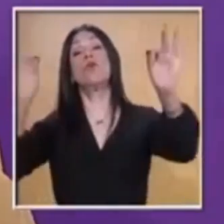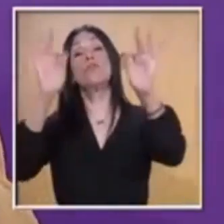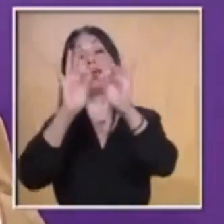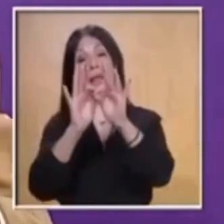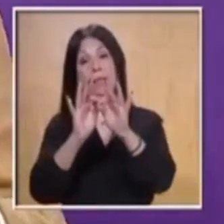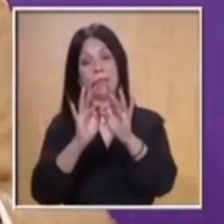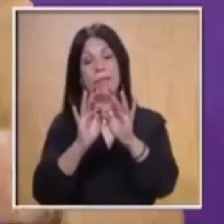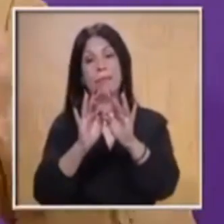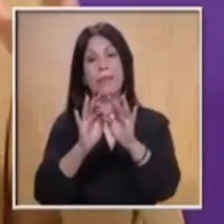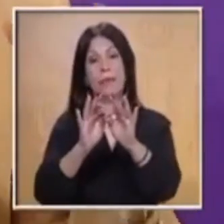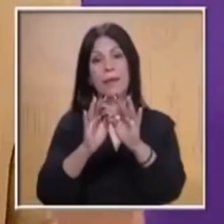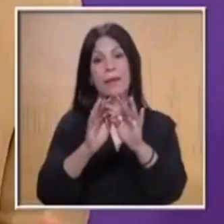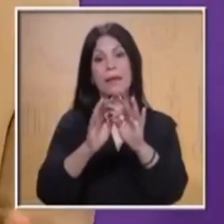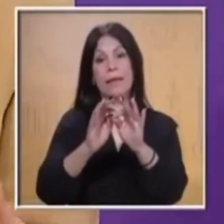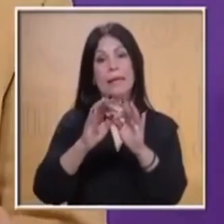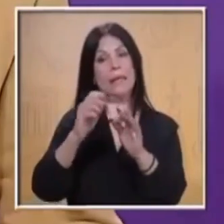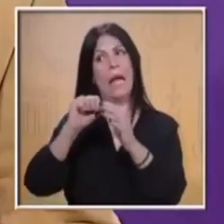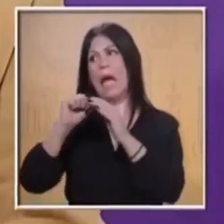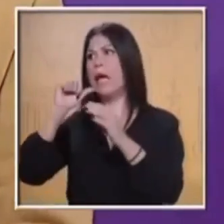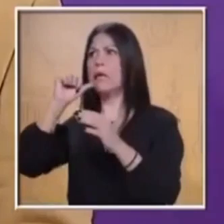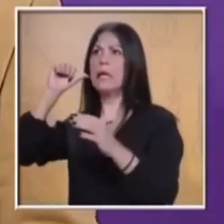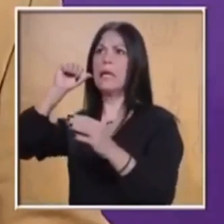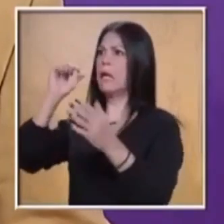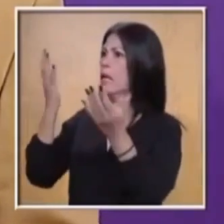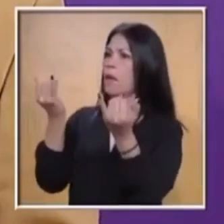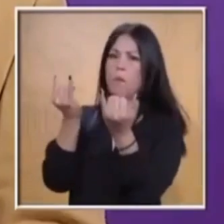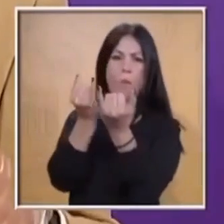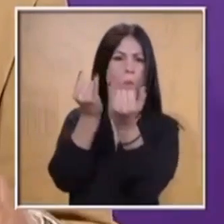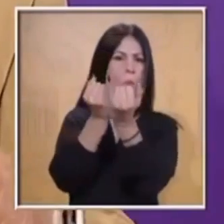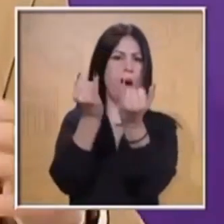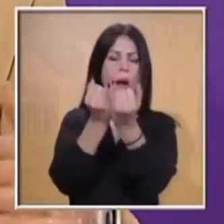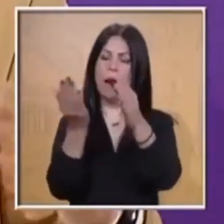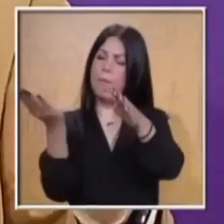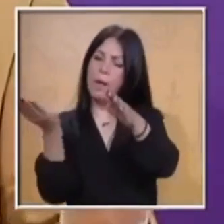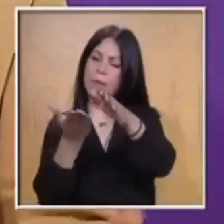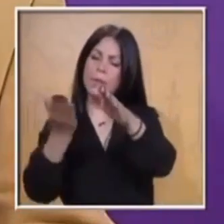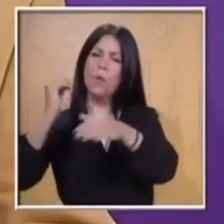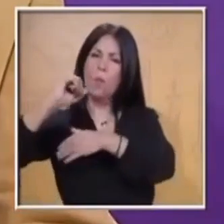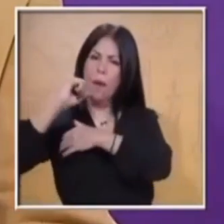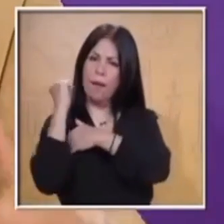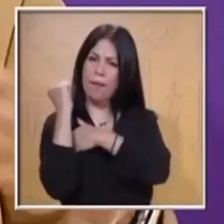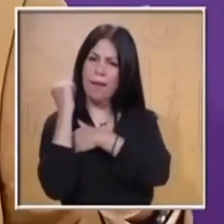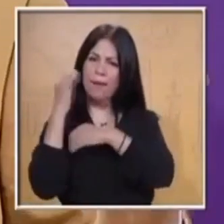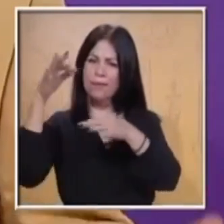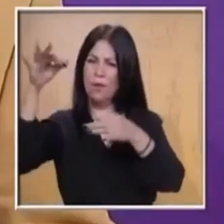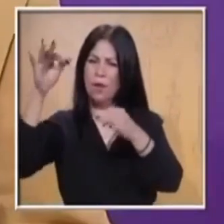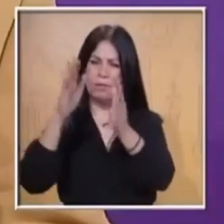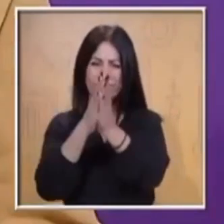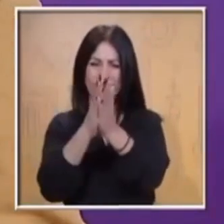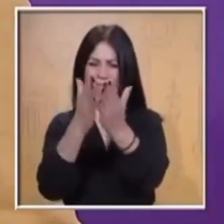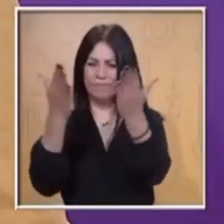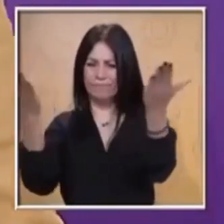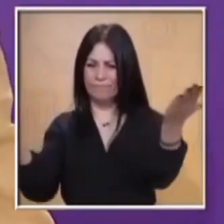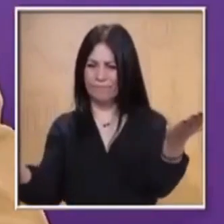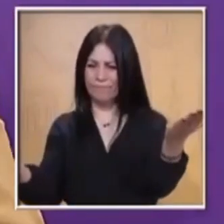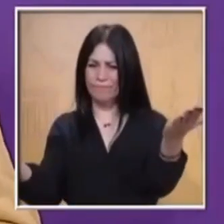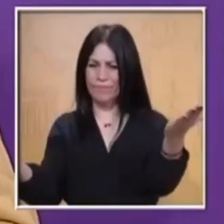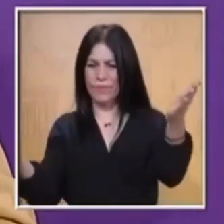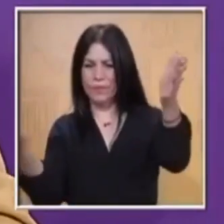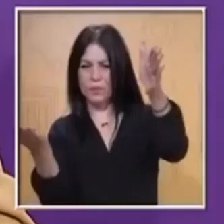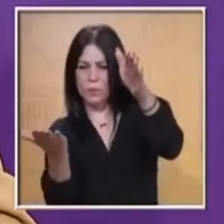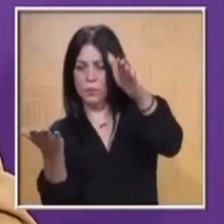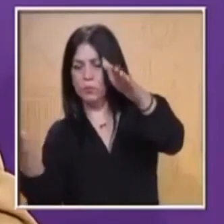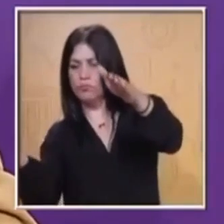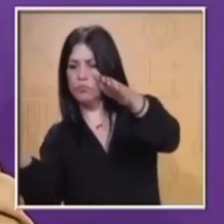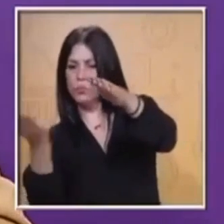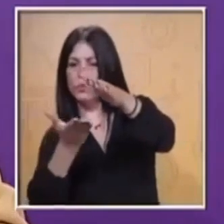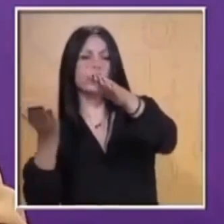vas haciendo desde ayer lo vas a ir guardando en esa carpeta de evidencias, en este portafolio, porque tú al regresar